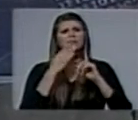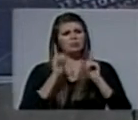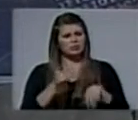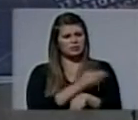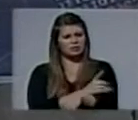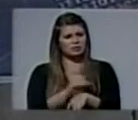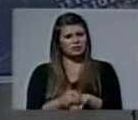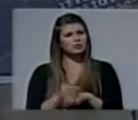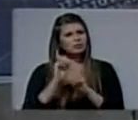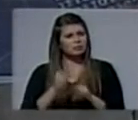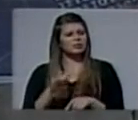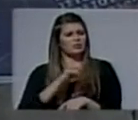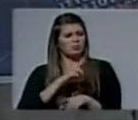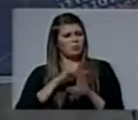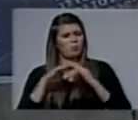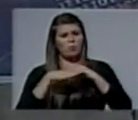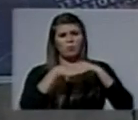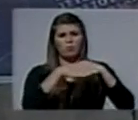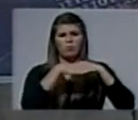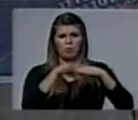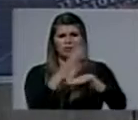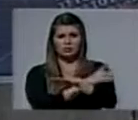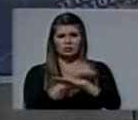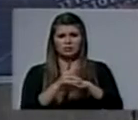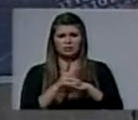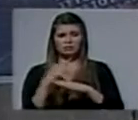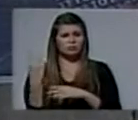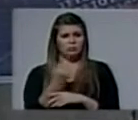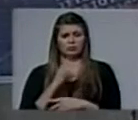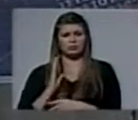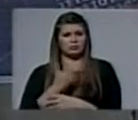derechos, tienen los mismos derechos que cualquiera de nosotros.